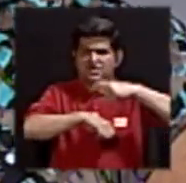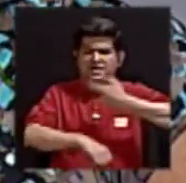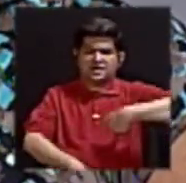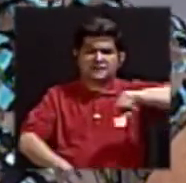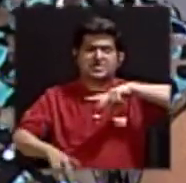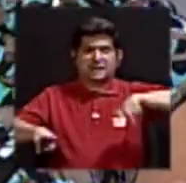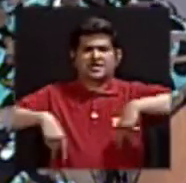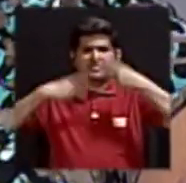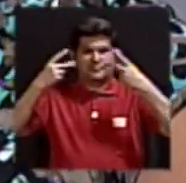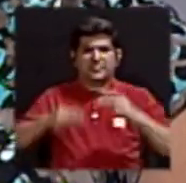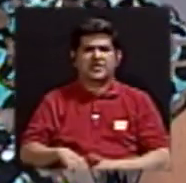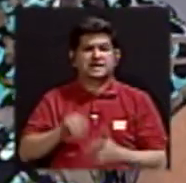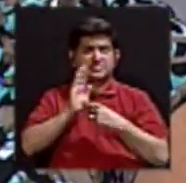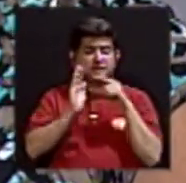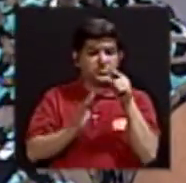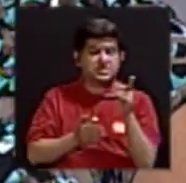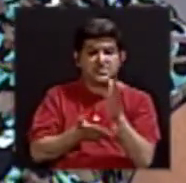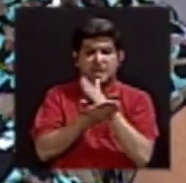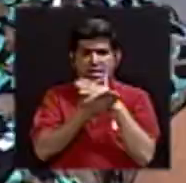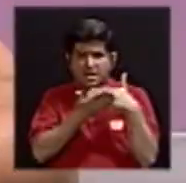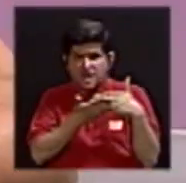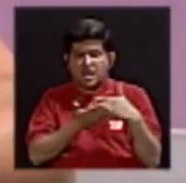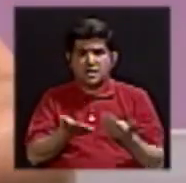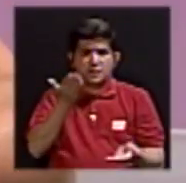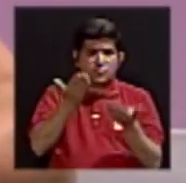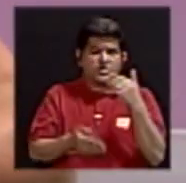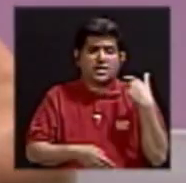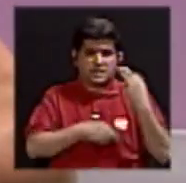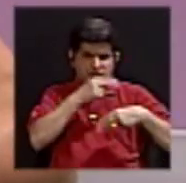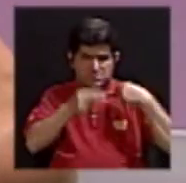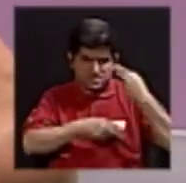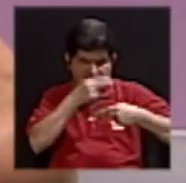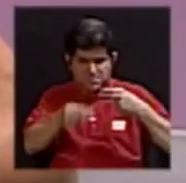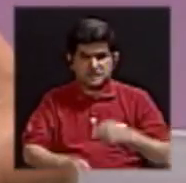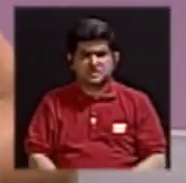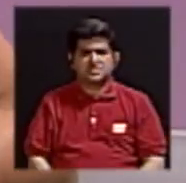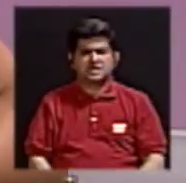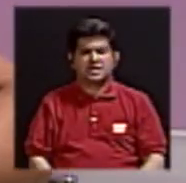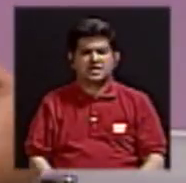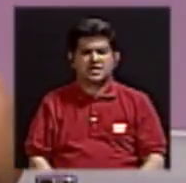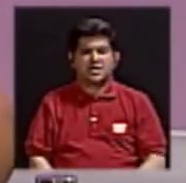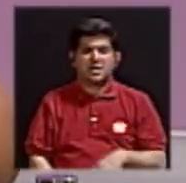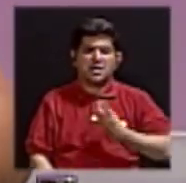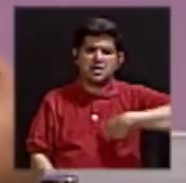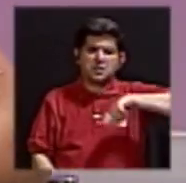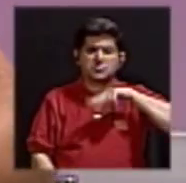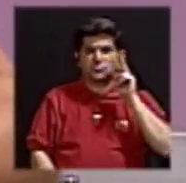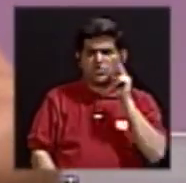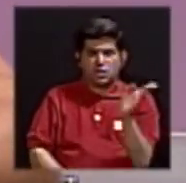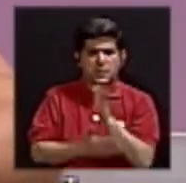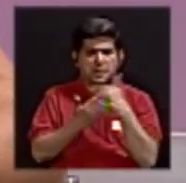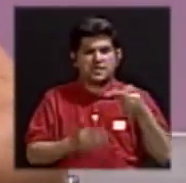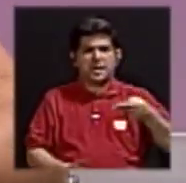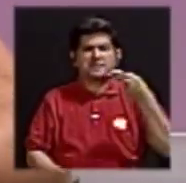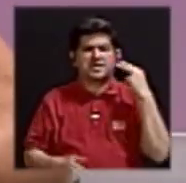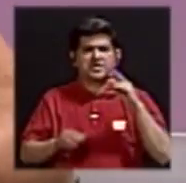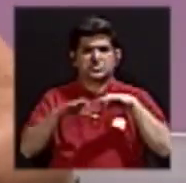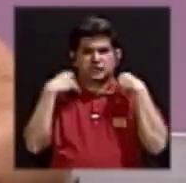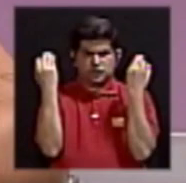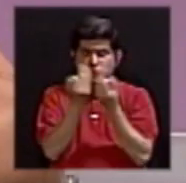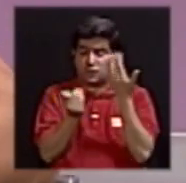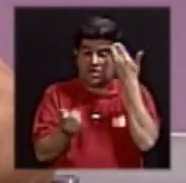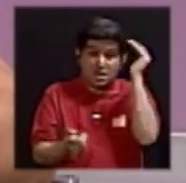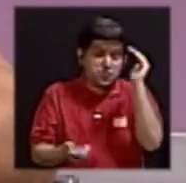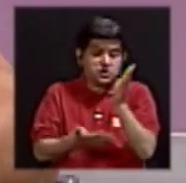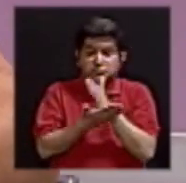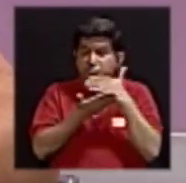nuestra vida? ¿Se revela allí alguna de esas herencias? Pues lo vemos como parte de la historia familiar. Yo no